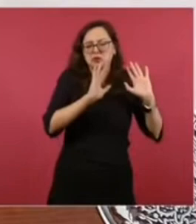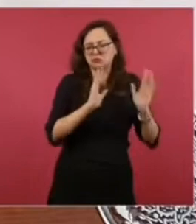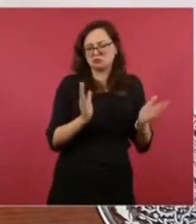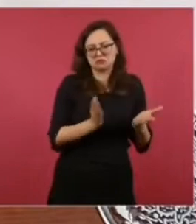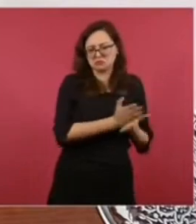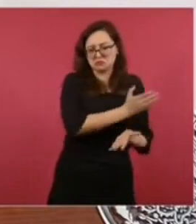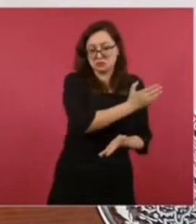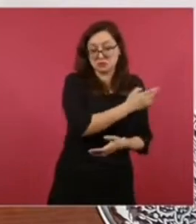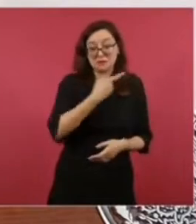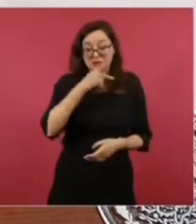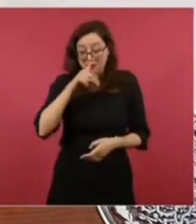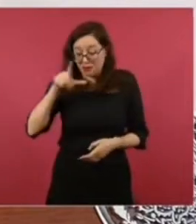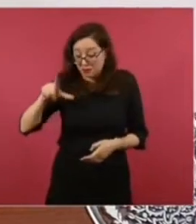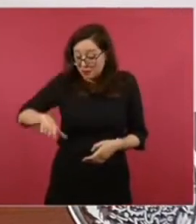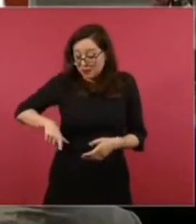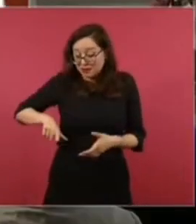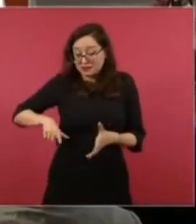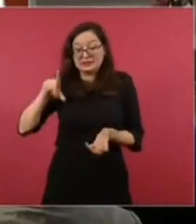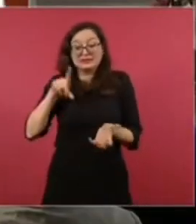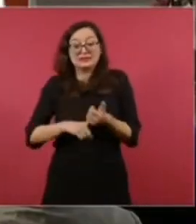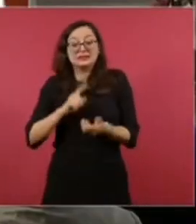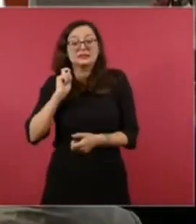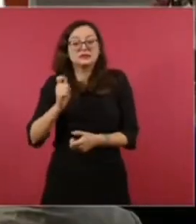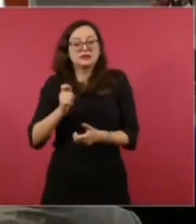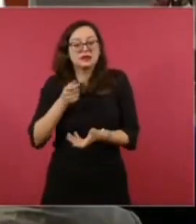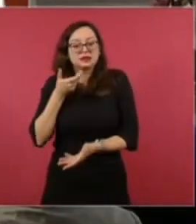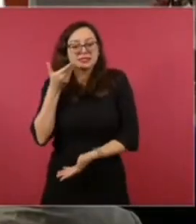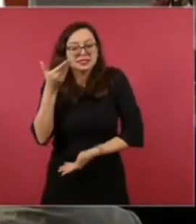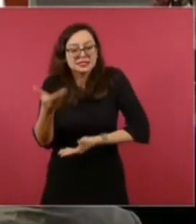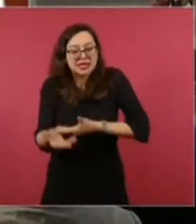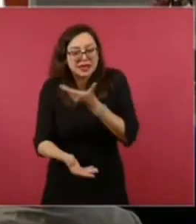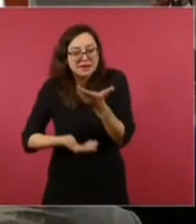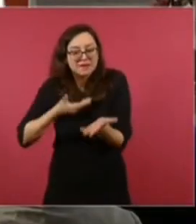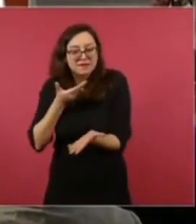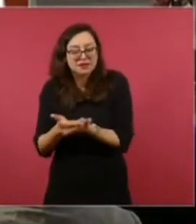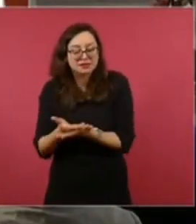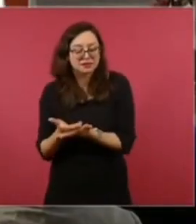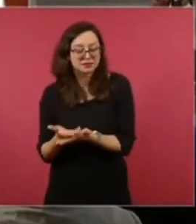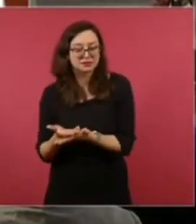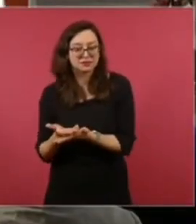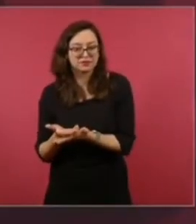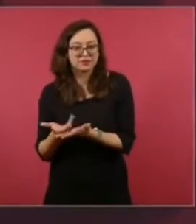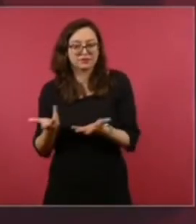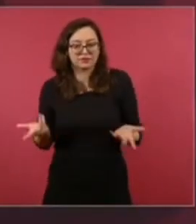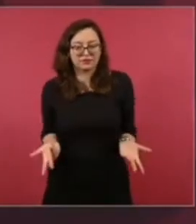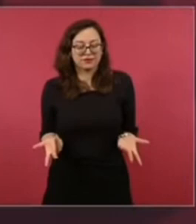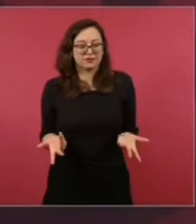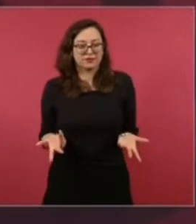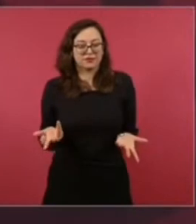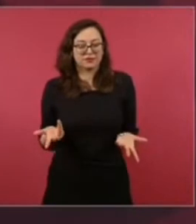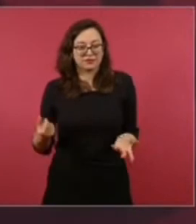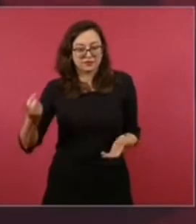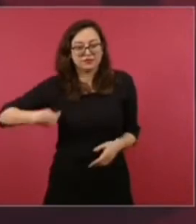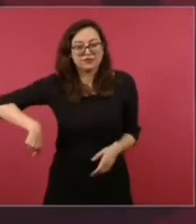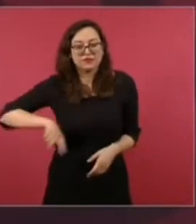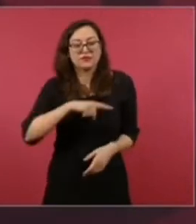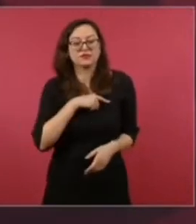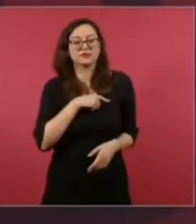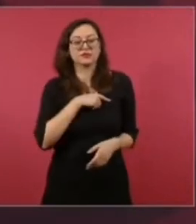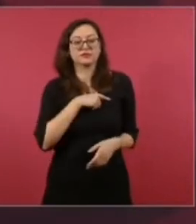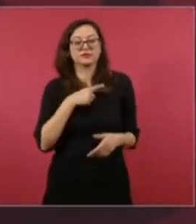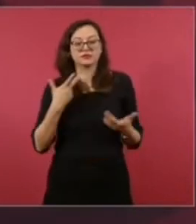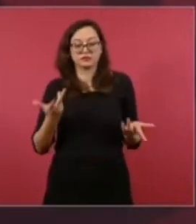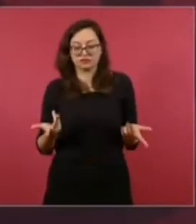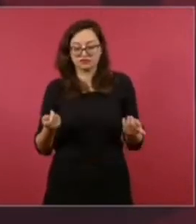eso. Nosotros somos servidores públicos y nosotros tenemos que mandar